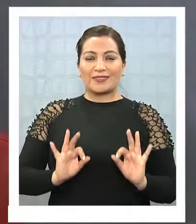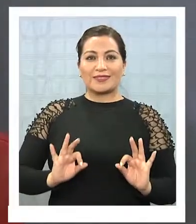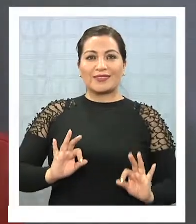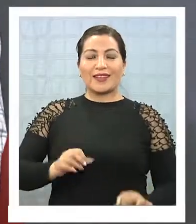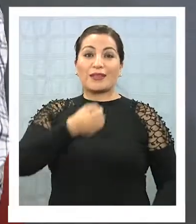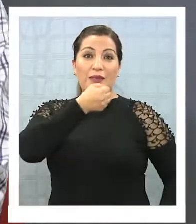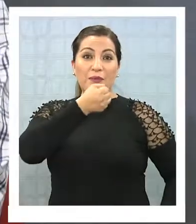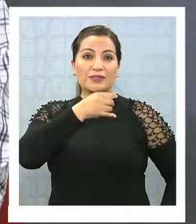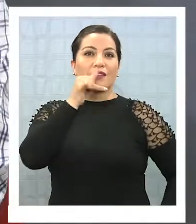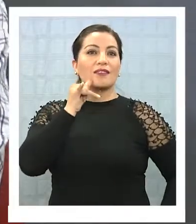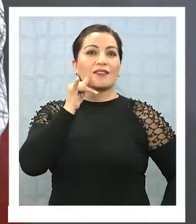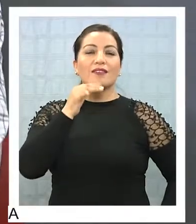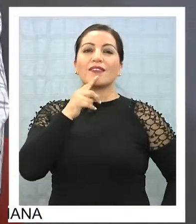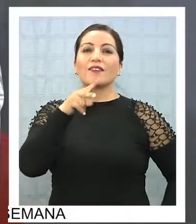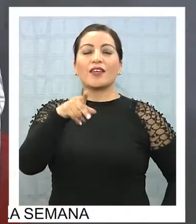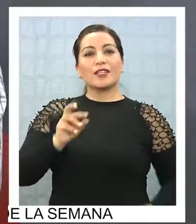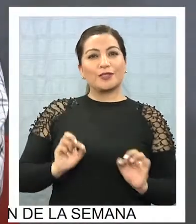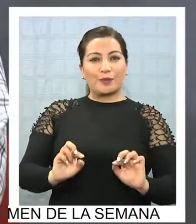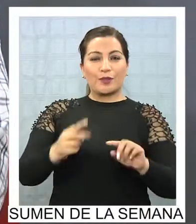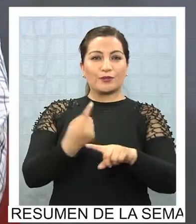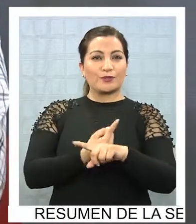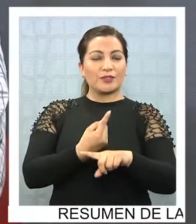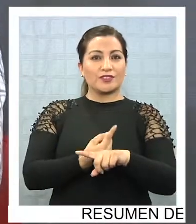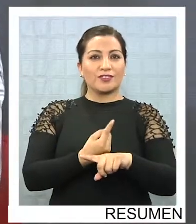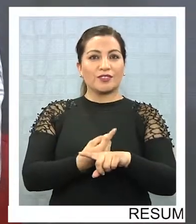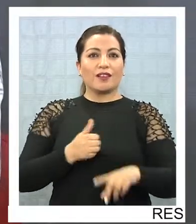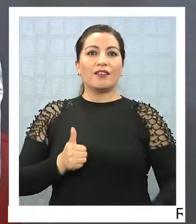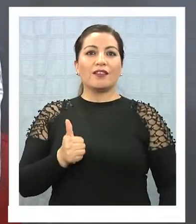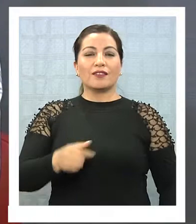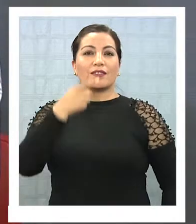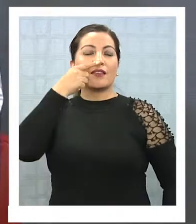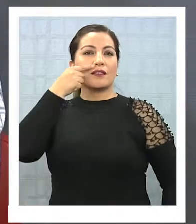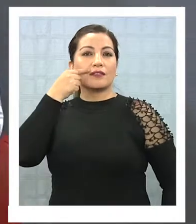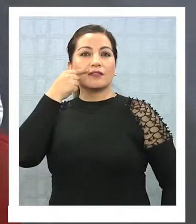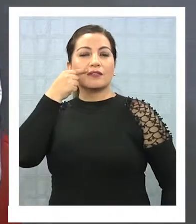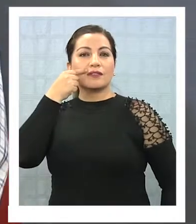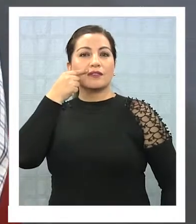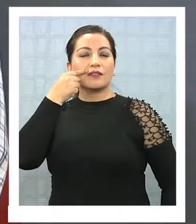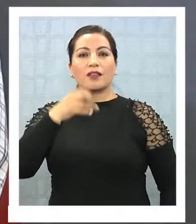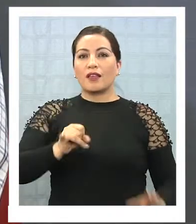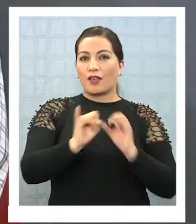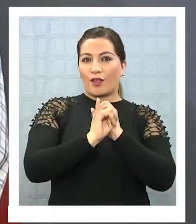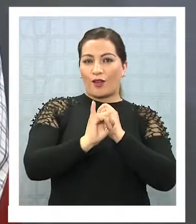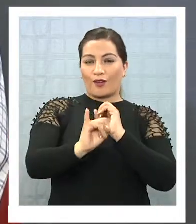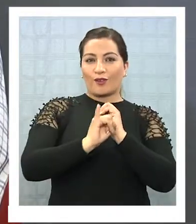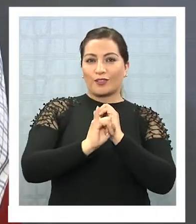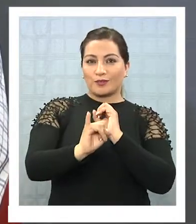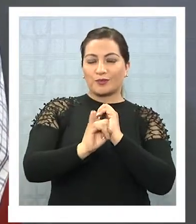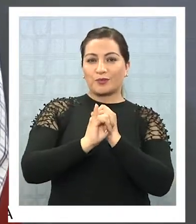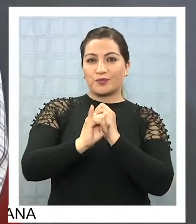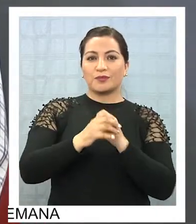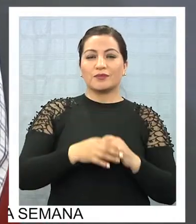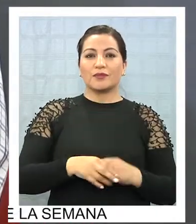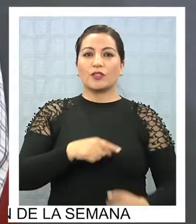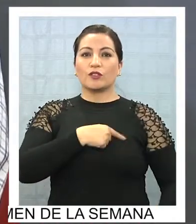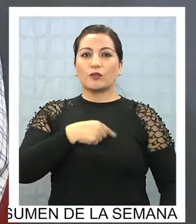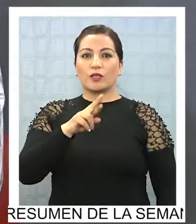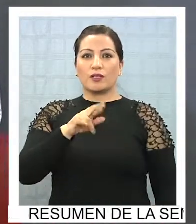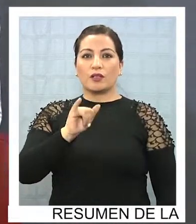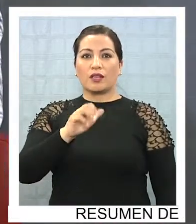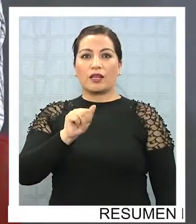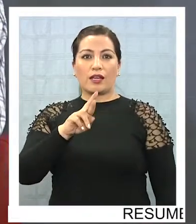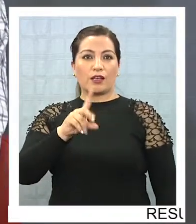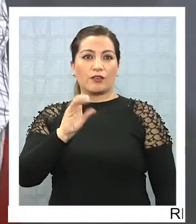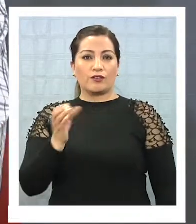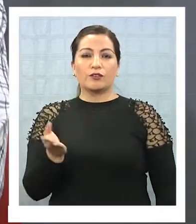Especial de prensa en Ikeke Televisión en esta oportunidad para conversar con el director de la Oficina Nacional de Emergencia ONEMI, Ricardo Toro